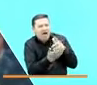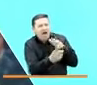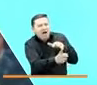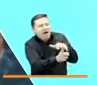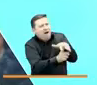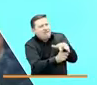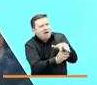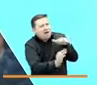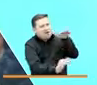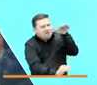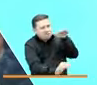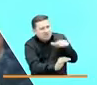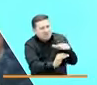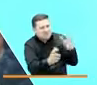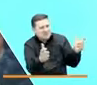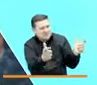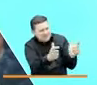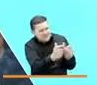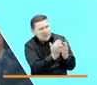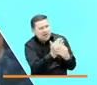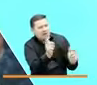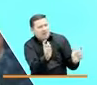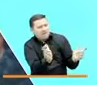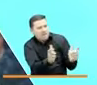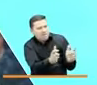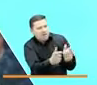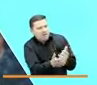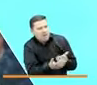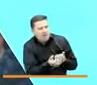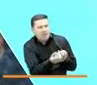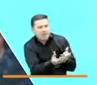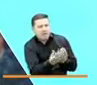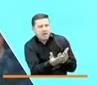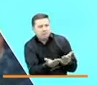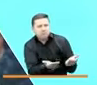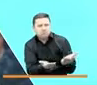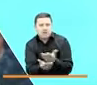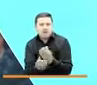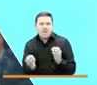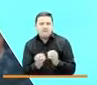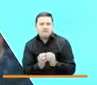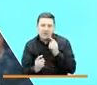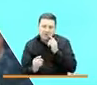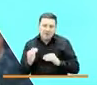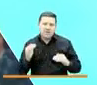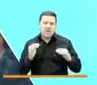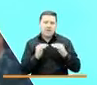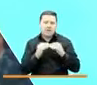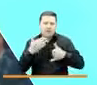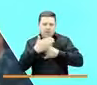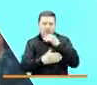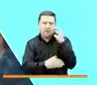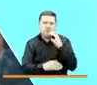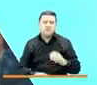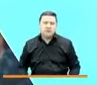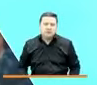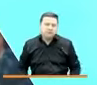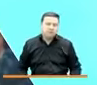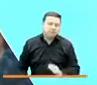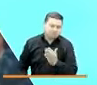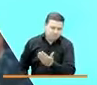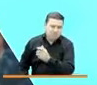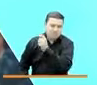alternativas para reducir la pobreza y contribuir para generar mayor equidad en el país. Pero dejemos que